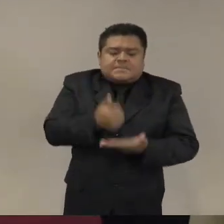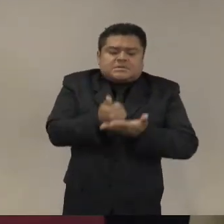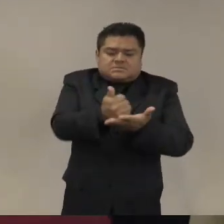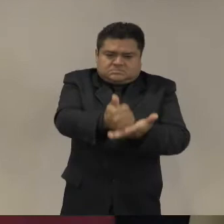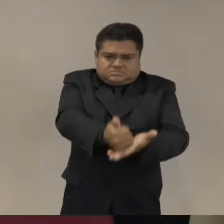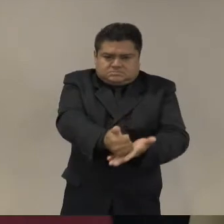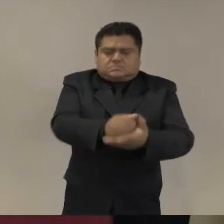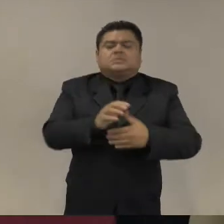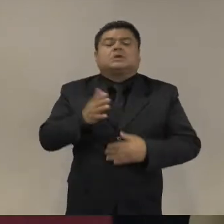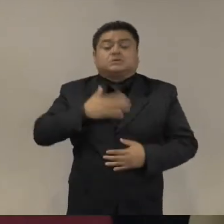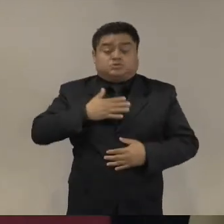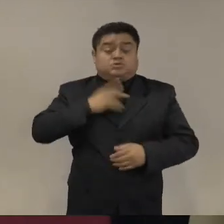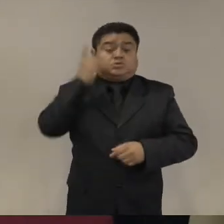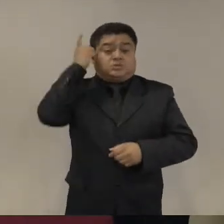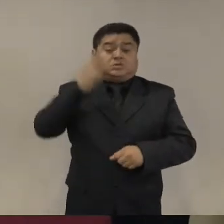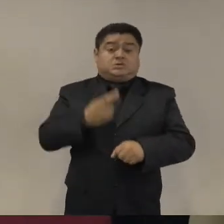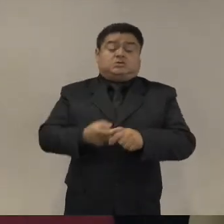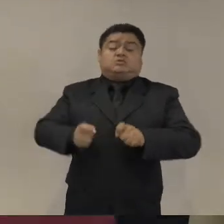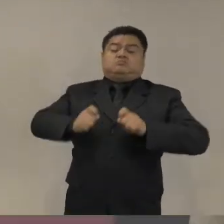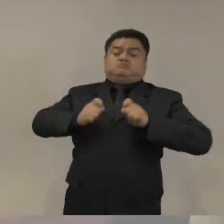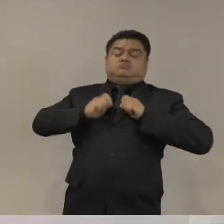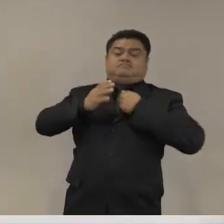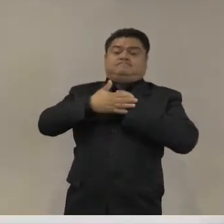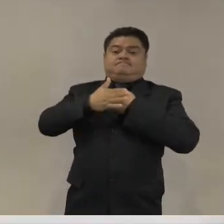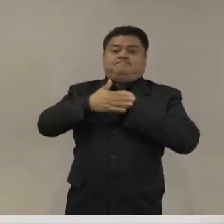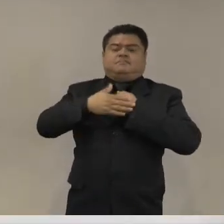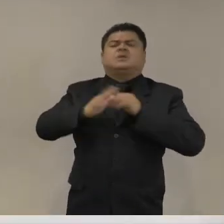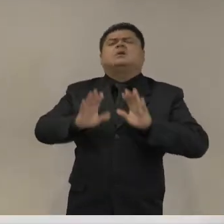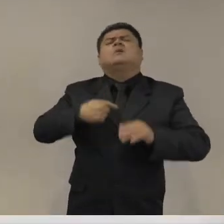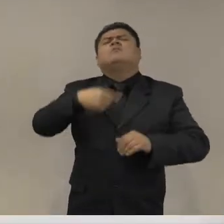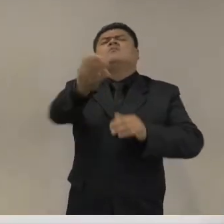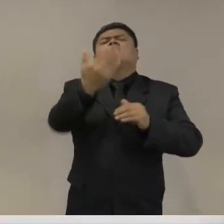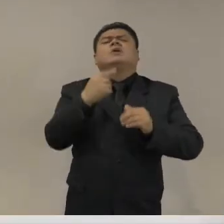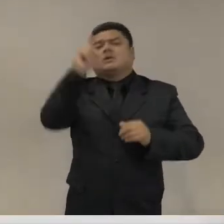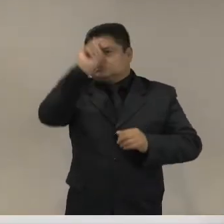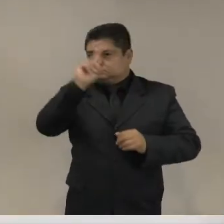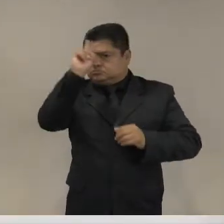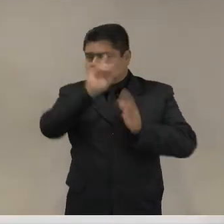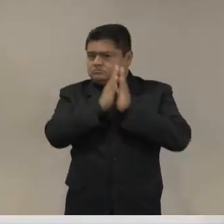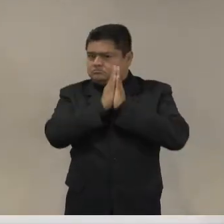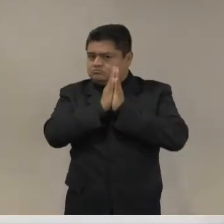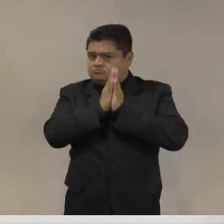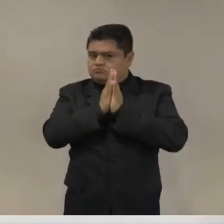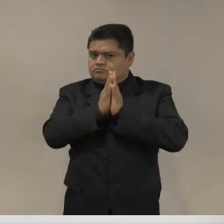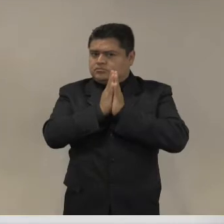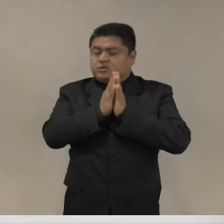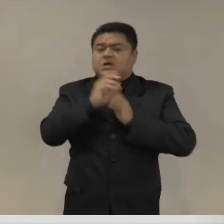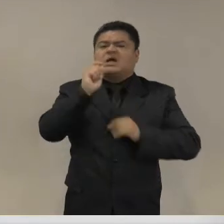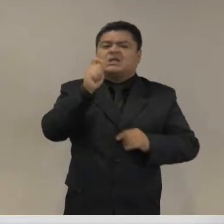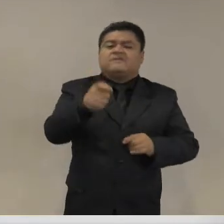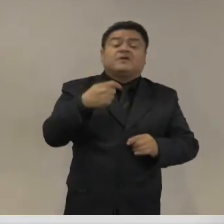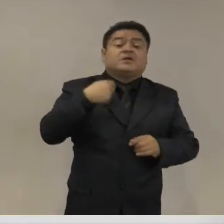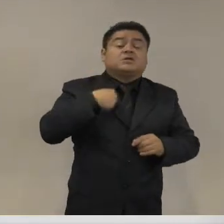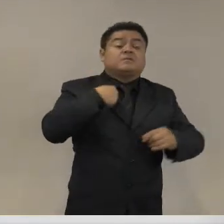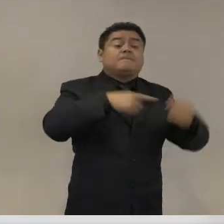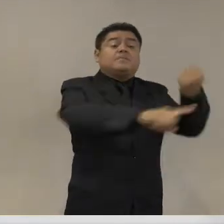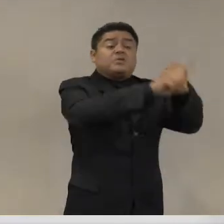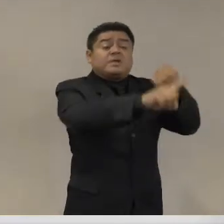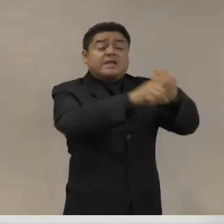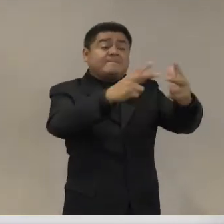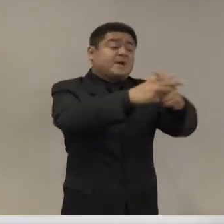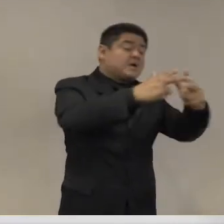puede hacer en ambos temas prevención social del delito que no es lo mismo que contención del delito y la otra en la